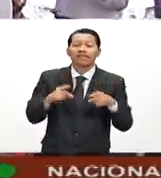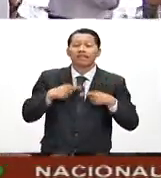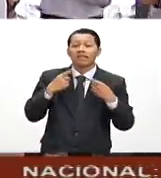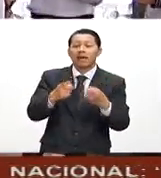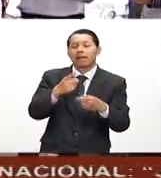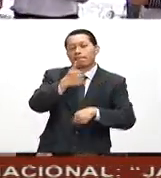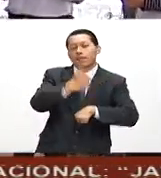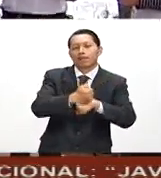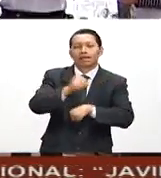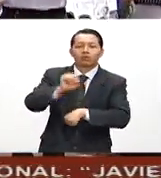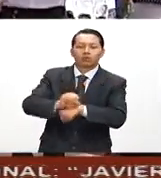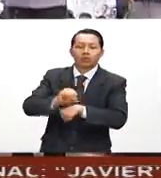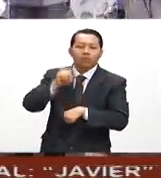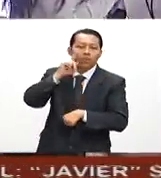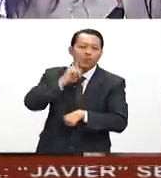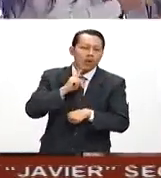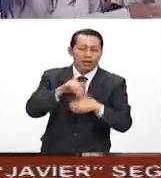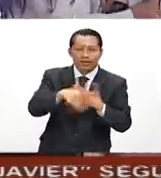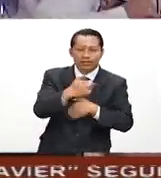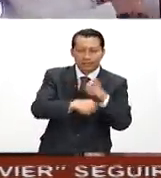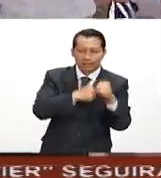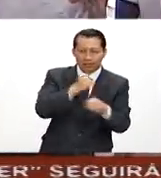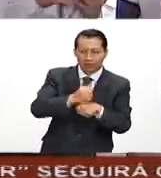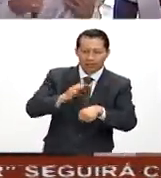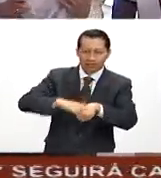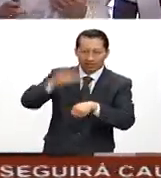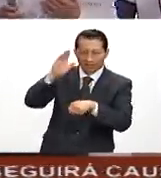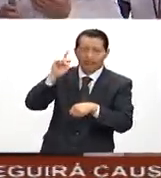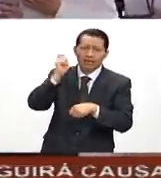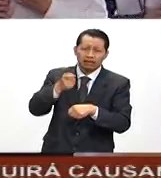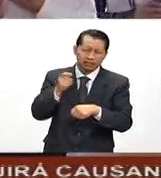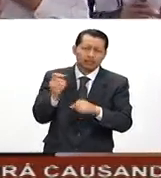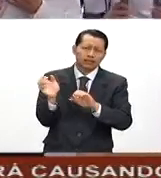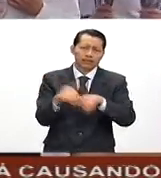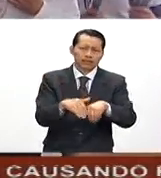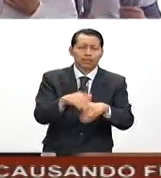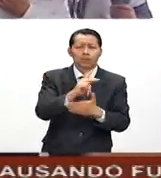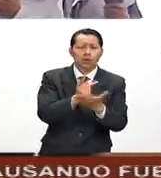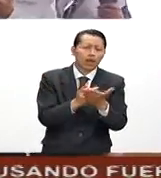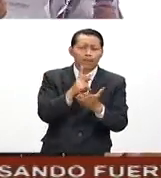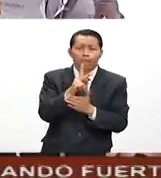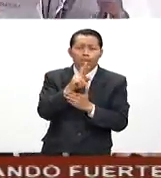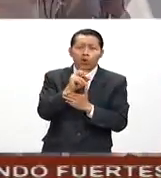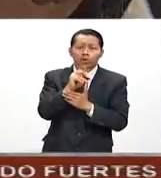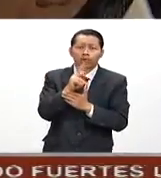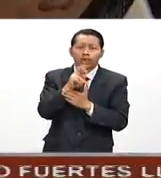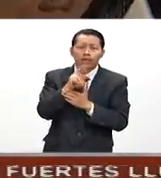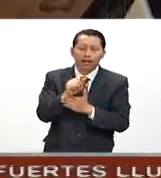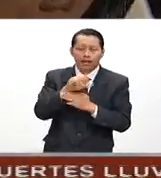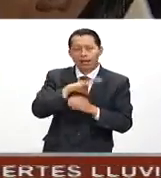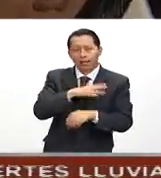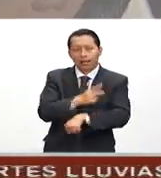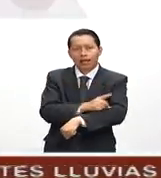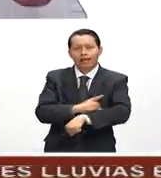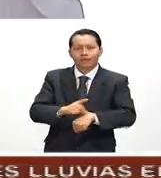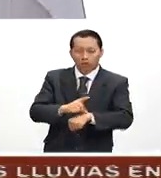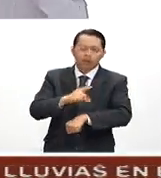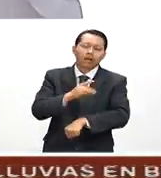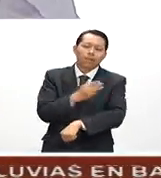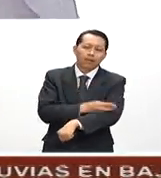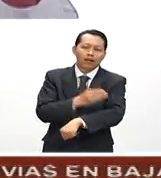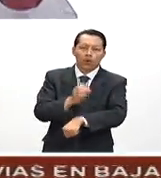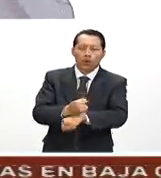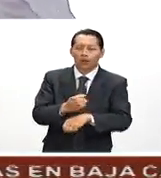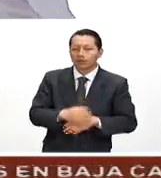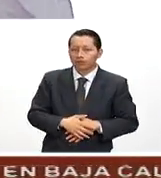primaria y secundaria a mujeres mayores de 15 años que se encuentran inscritas en el programa Prospera en la delegación Magdalena Contreras. Hoy